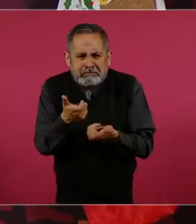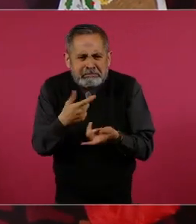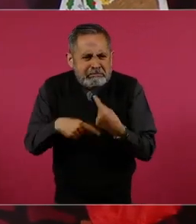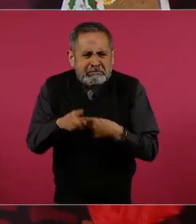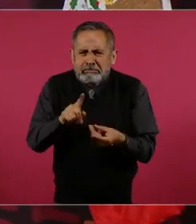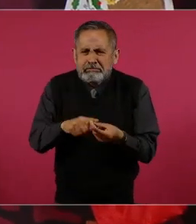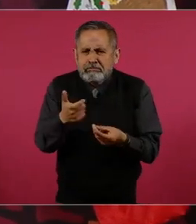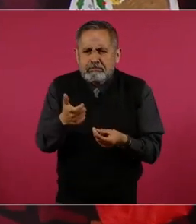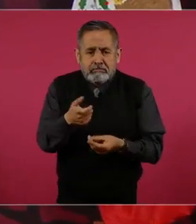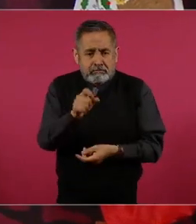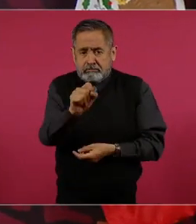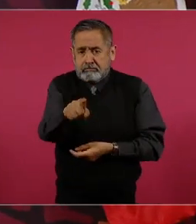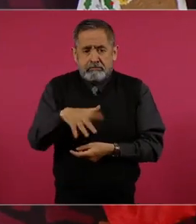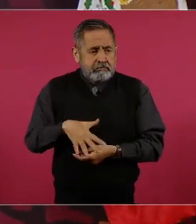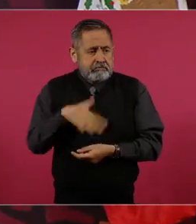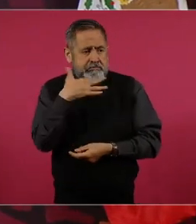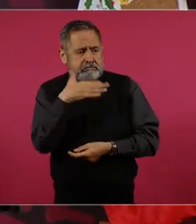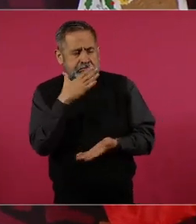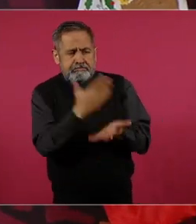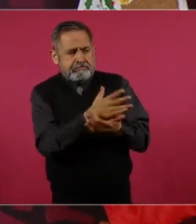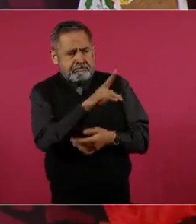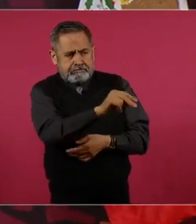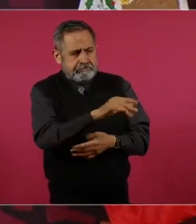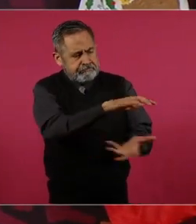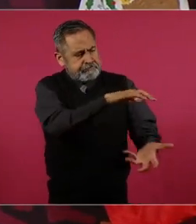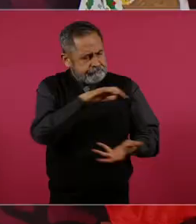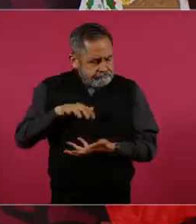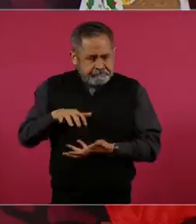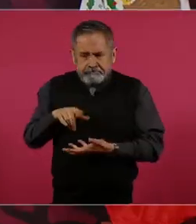que tenemos finanzas públicas sanas,